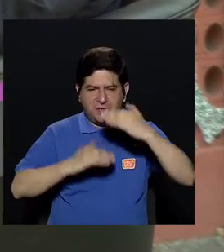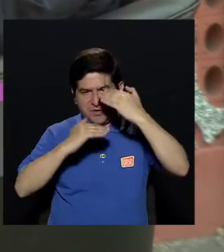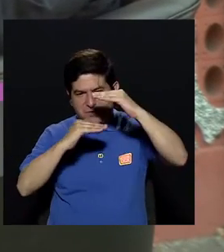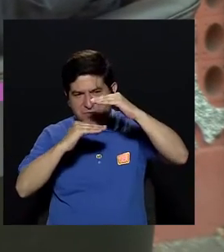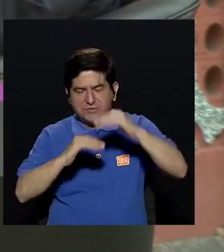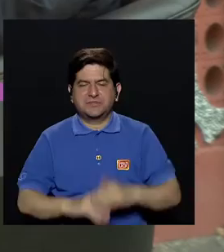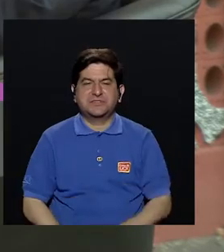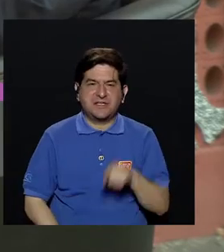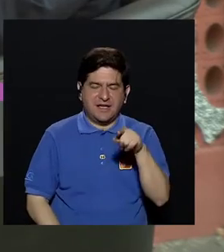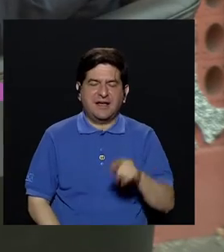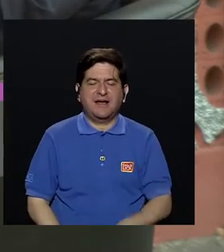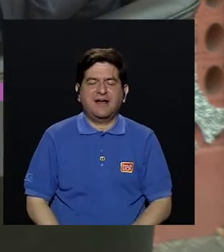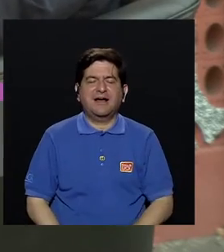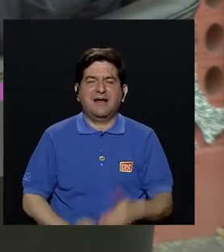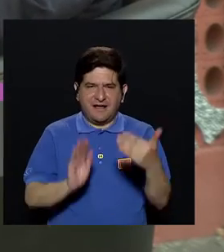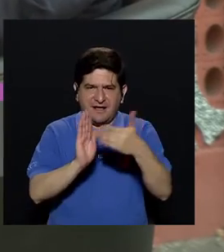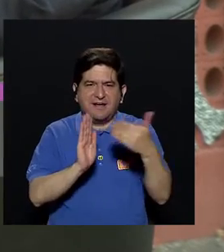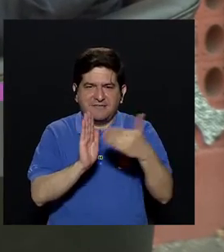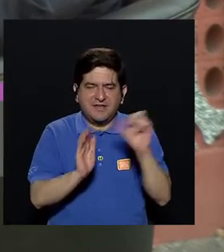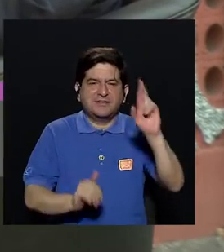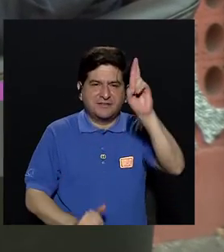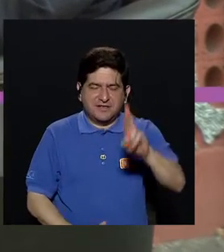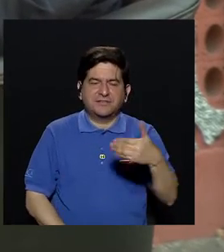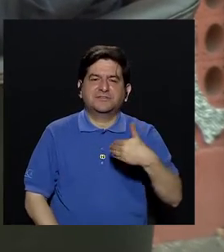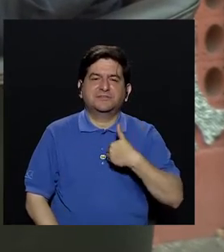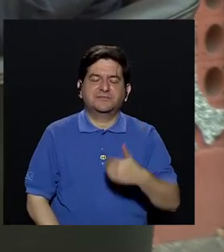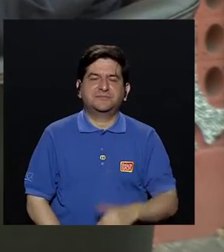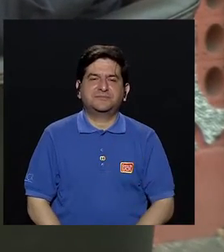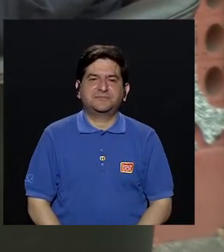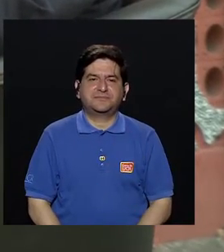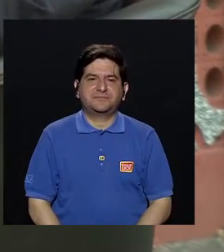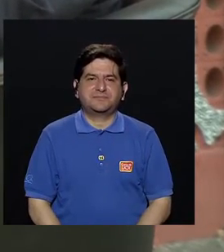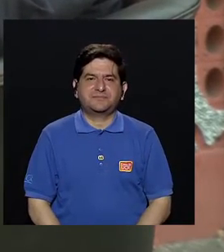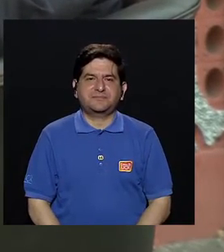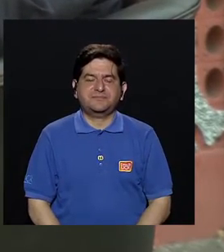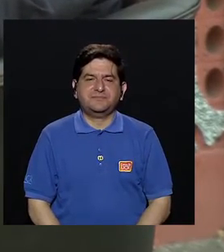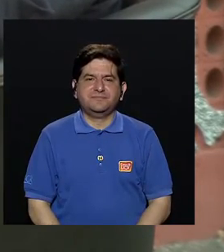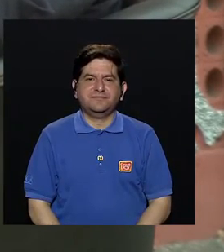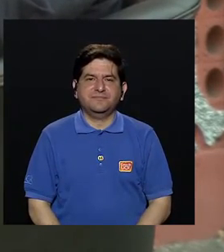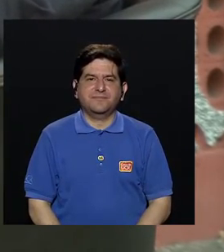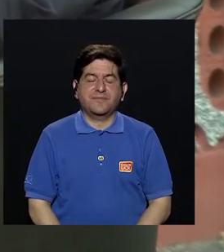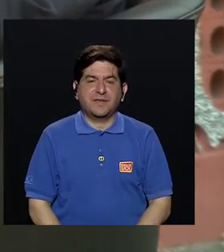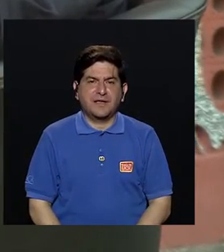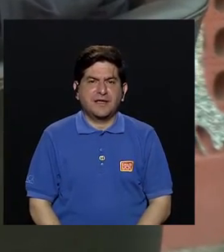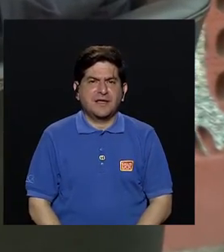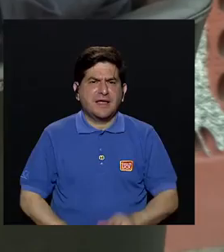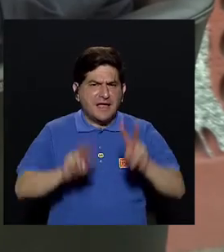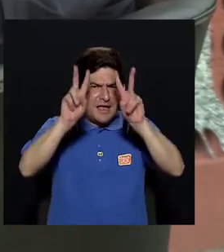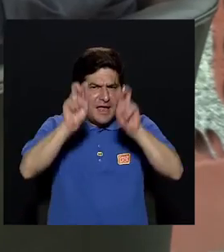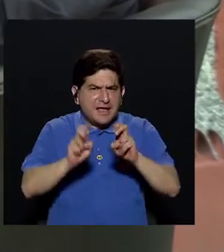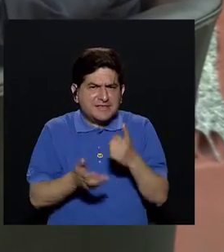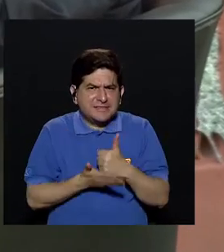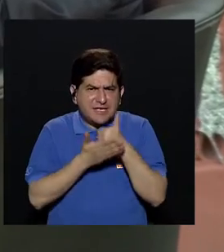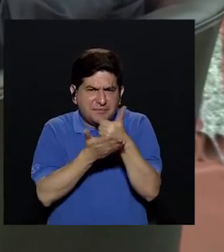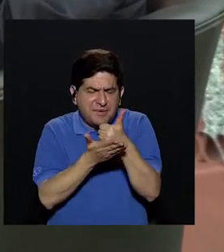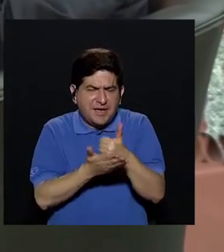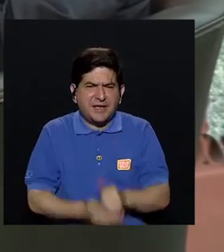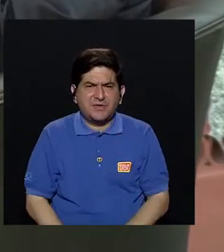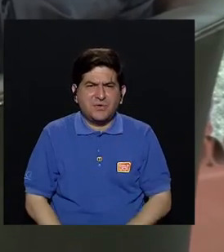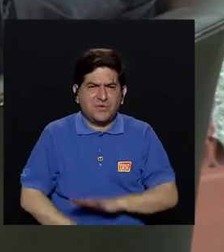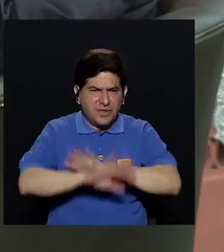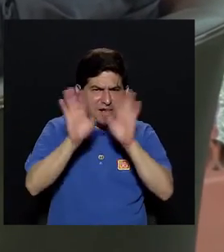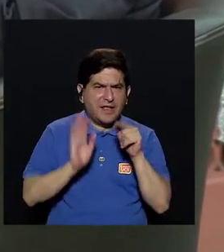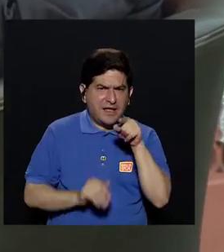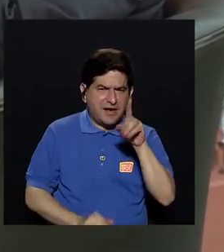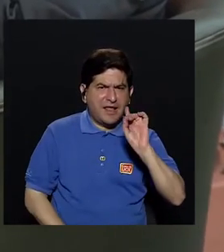prevalencia de la enfermedad de demencia en Costa Rica. Doctor, ¿y existe algún examen que les ayude de manera más